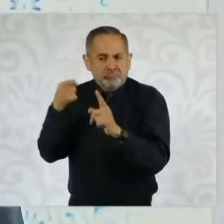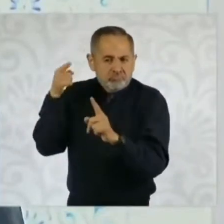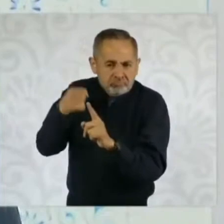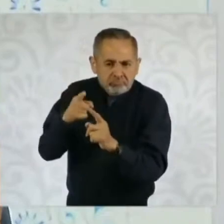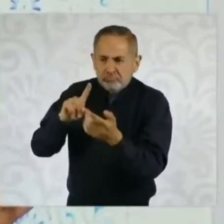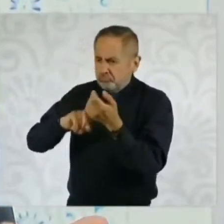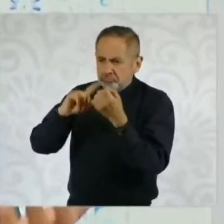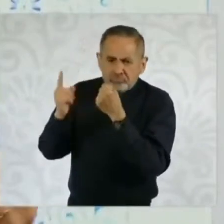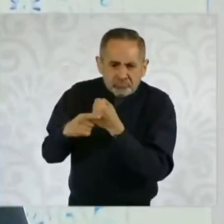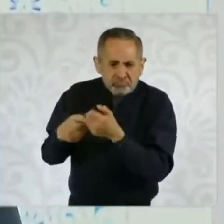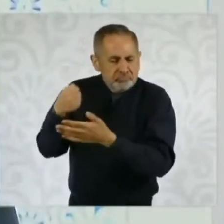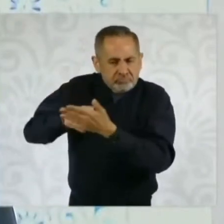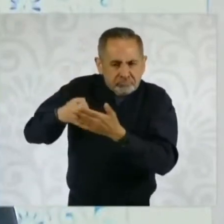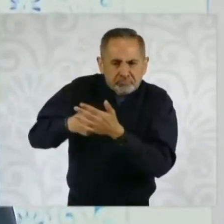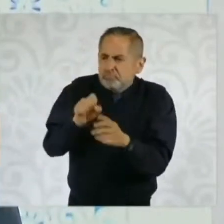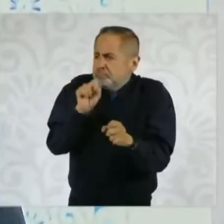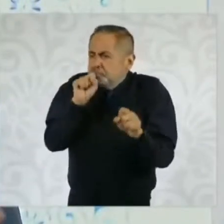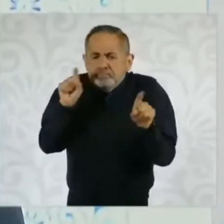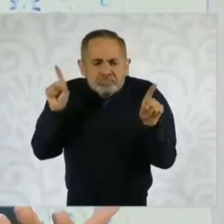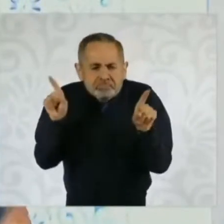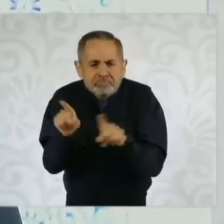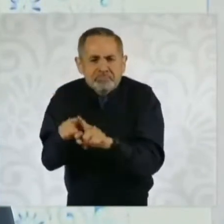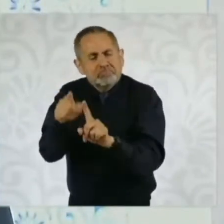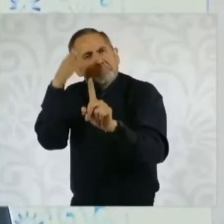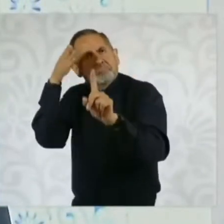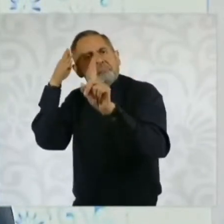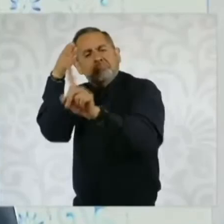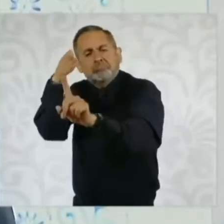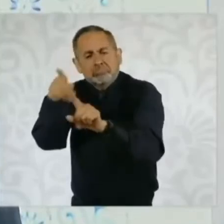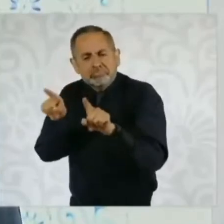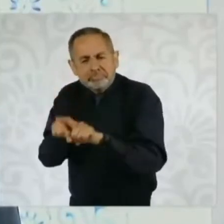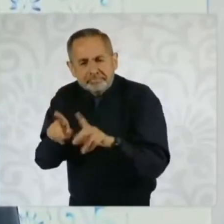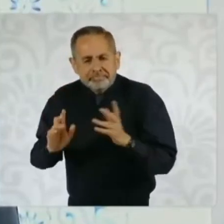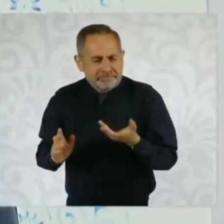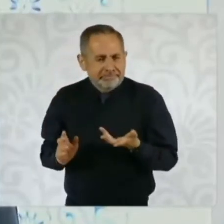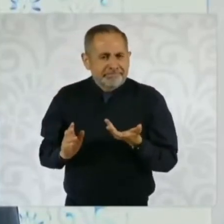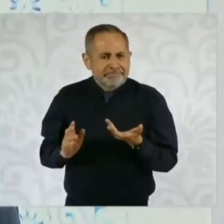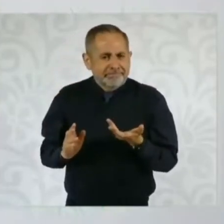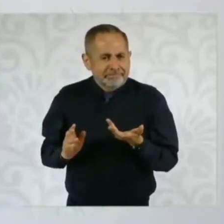causas del movimiento son las mismas, si no estaríamos